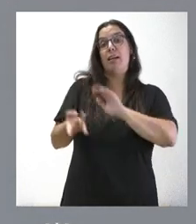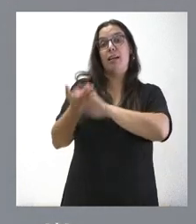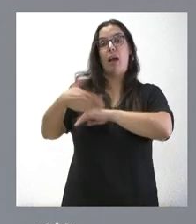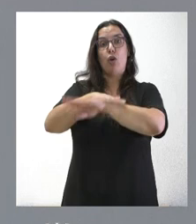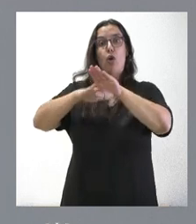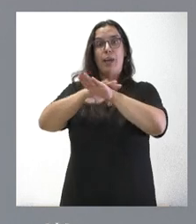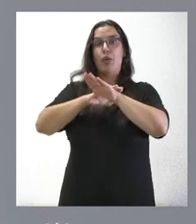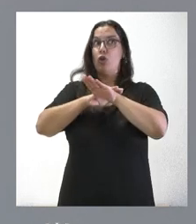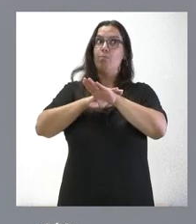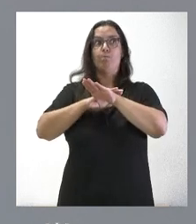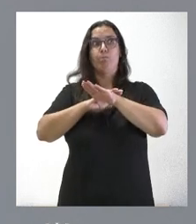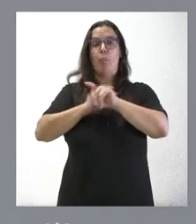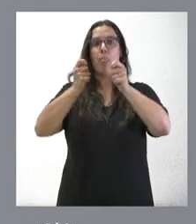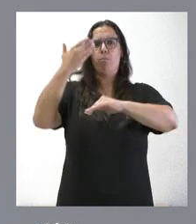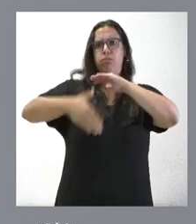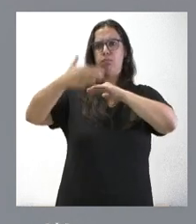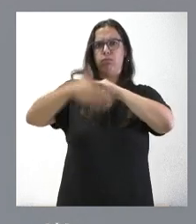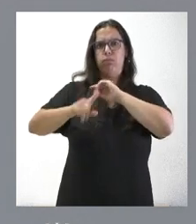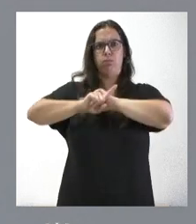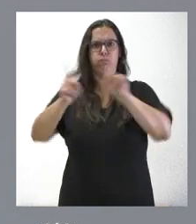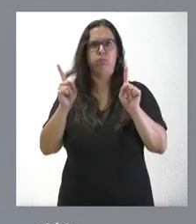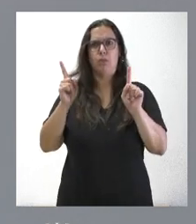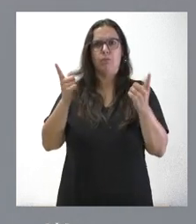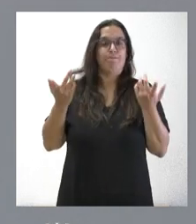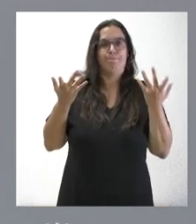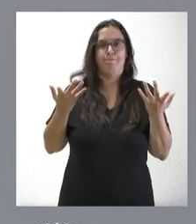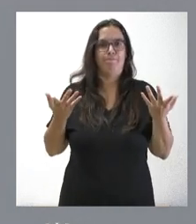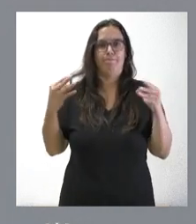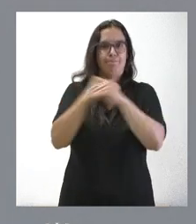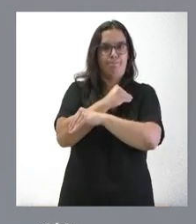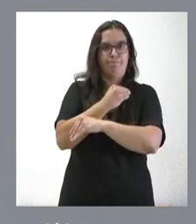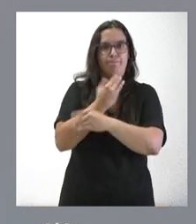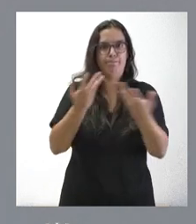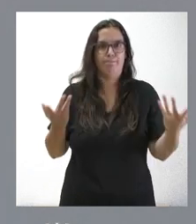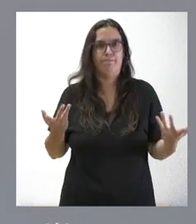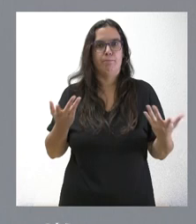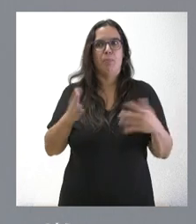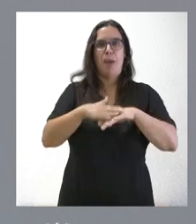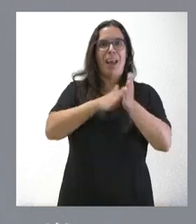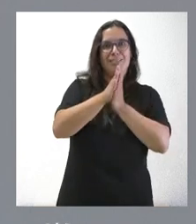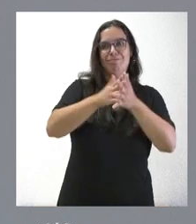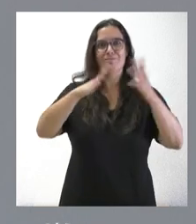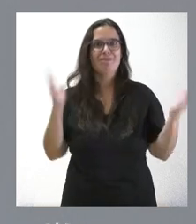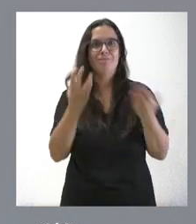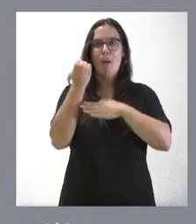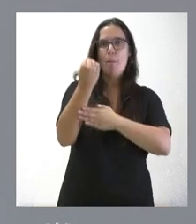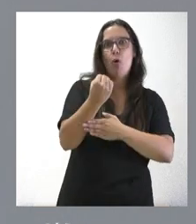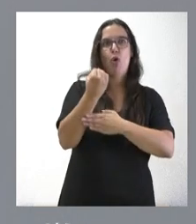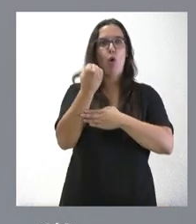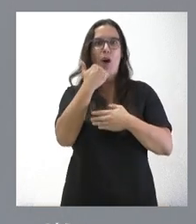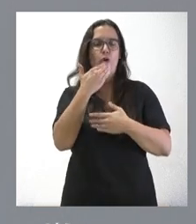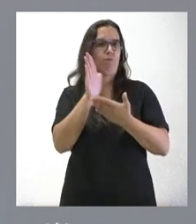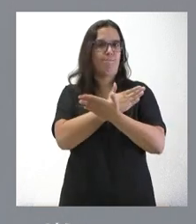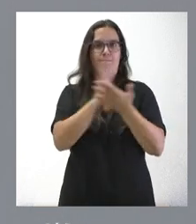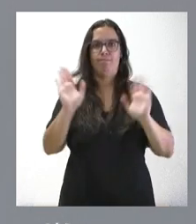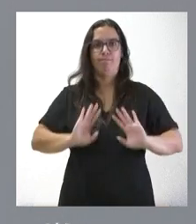eran decisiones restrictivas, prohibitivas y limitativas. No eran en ningún caso de estímulo, de apoyo o de respaldo a